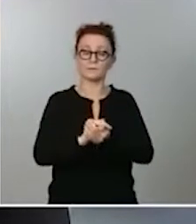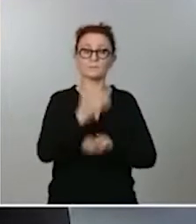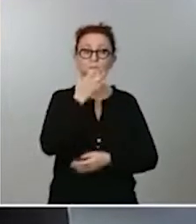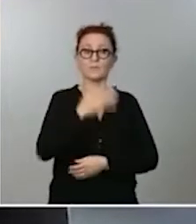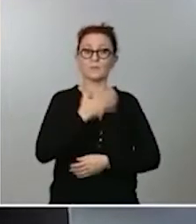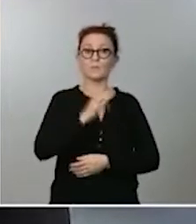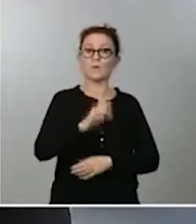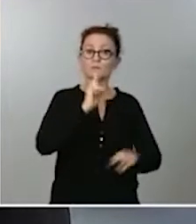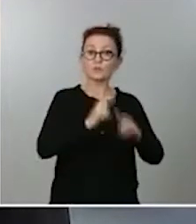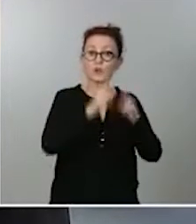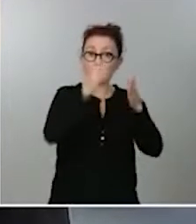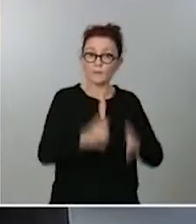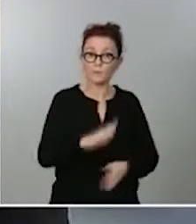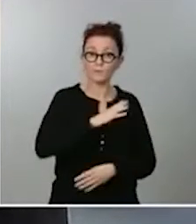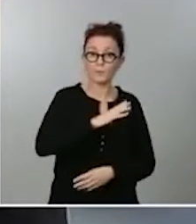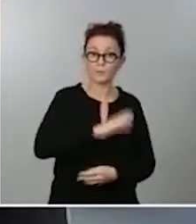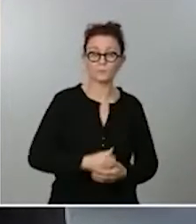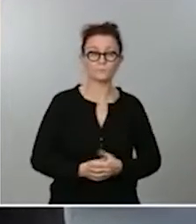nombre.